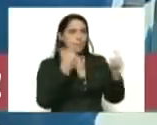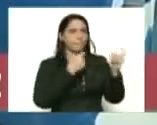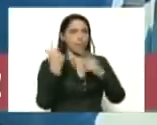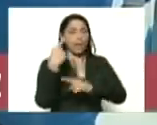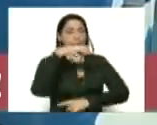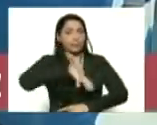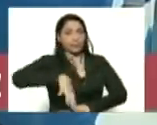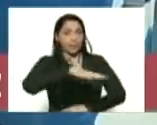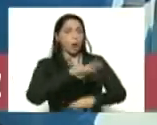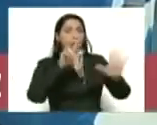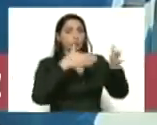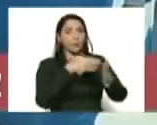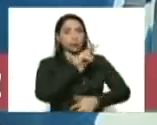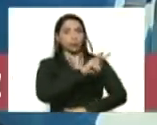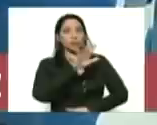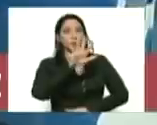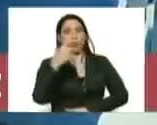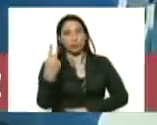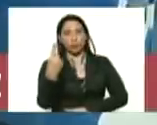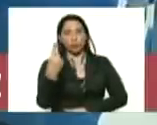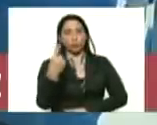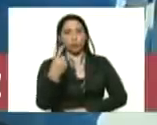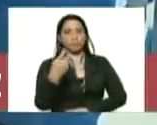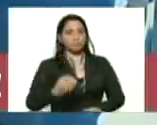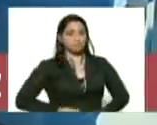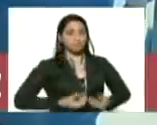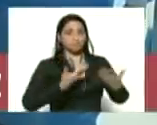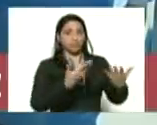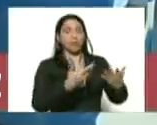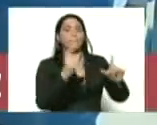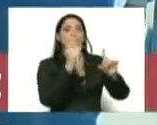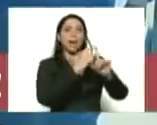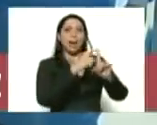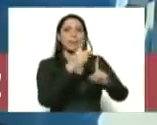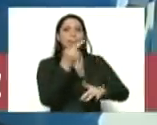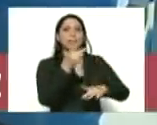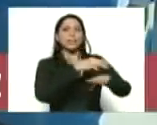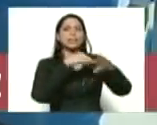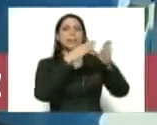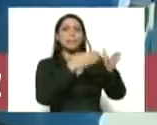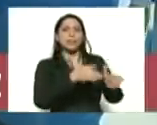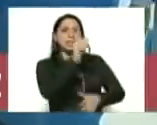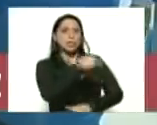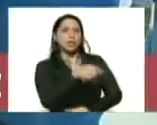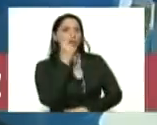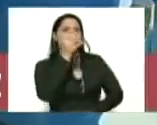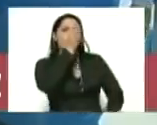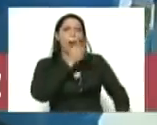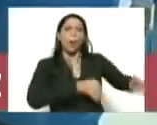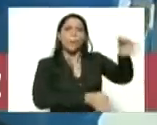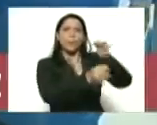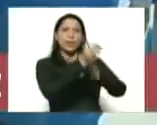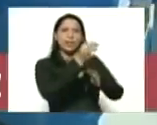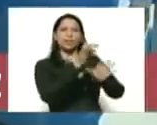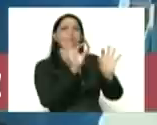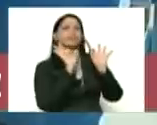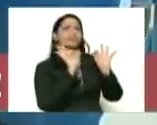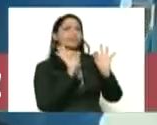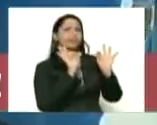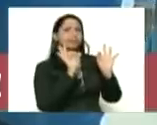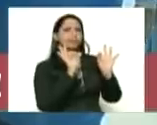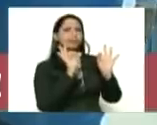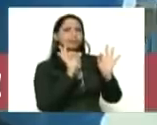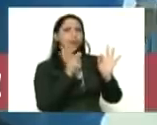.251 le doy la palabra al viceministro Gerardo Briseño para que nos explique específicamente